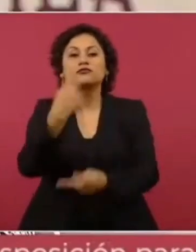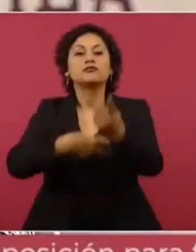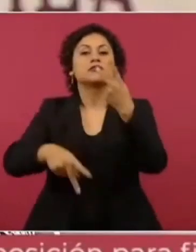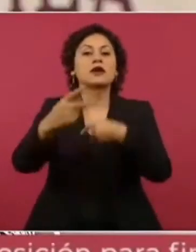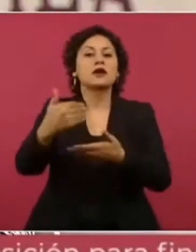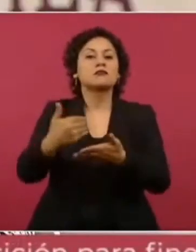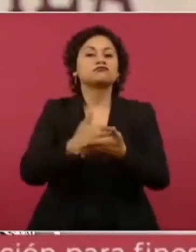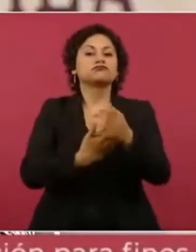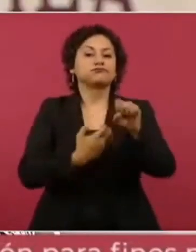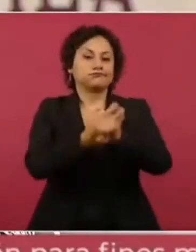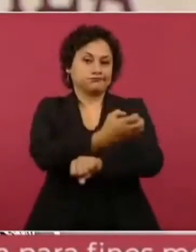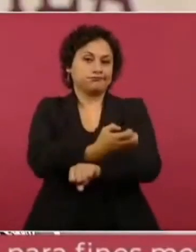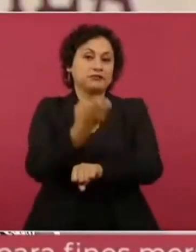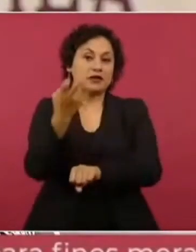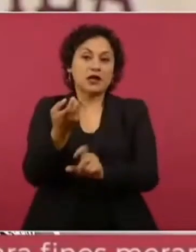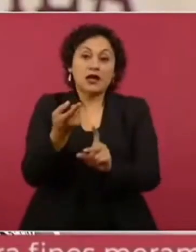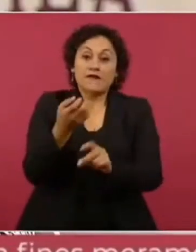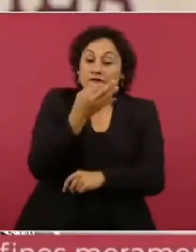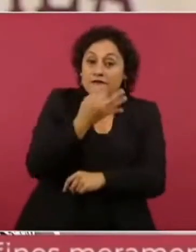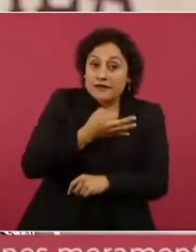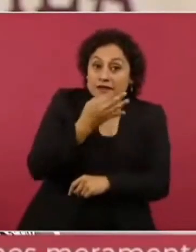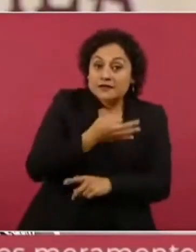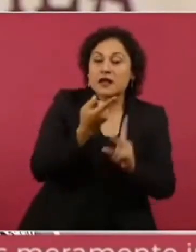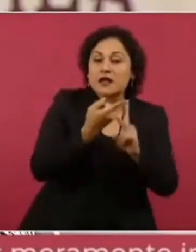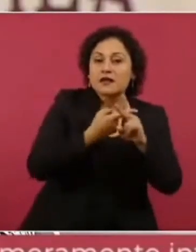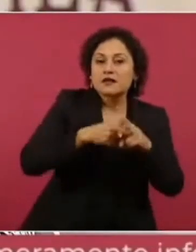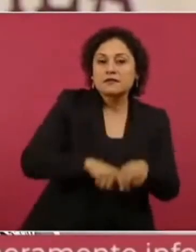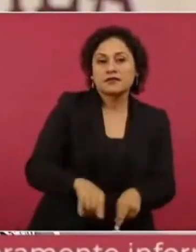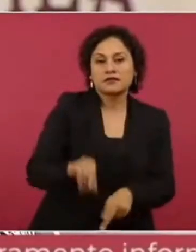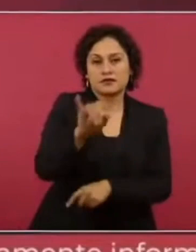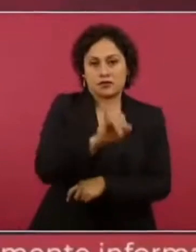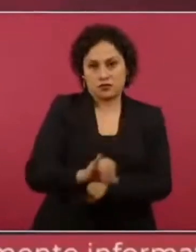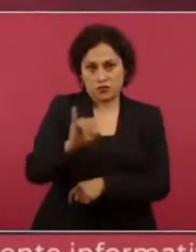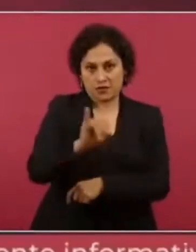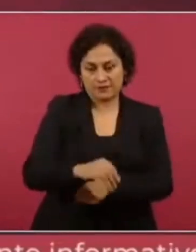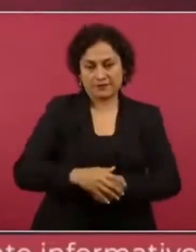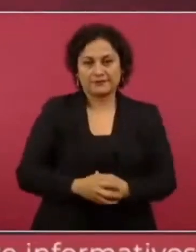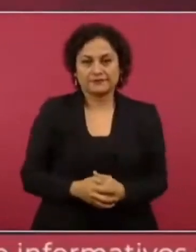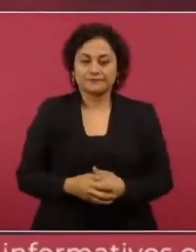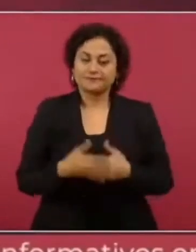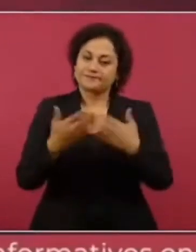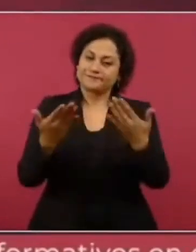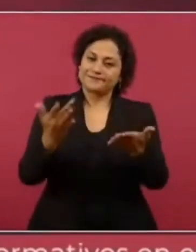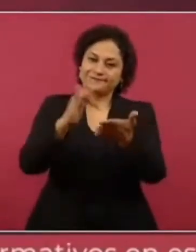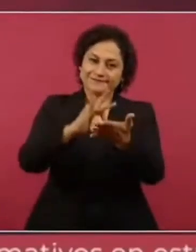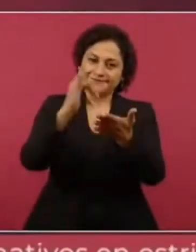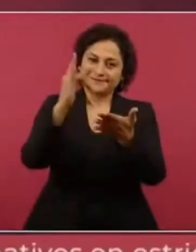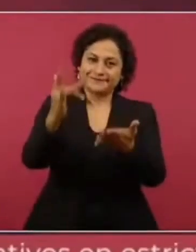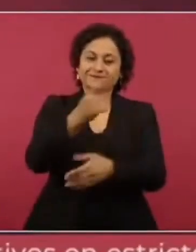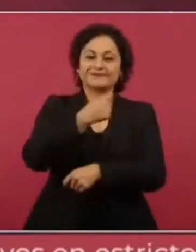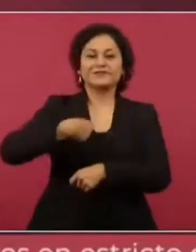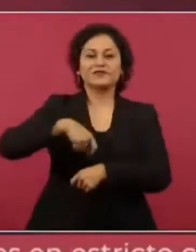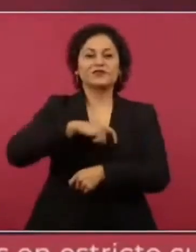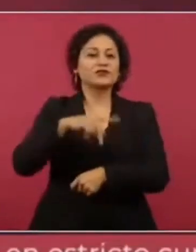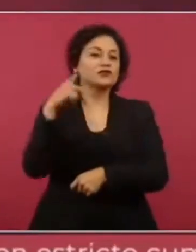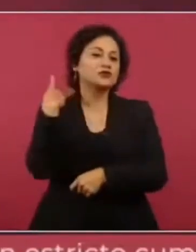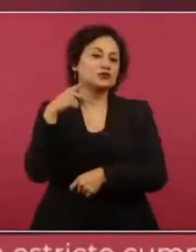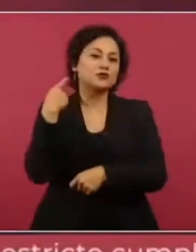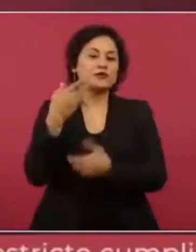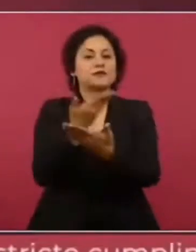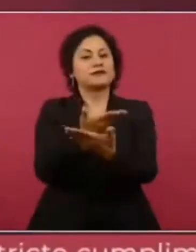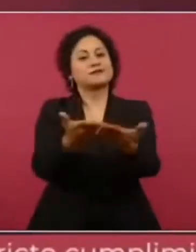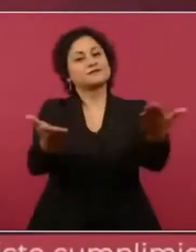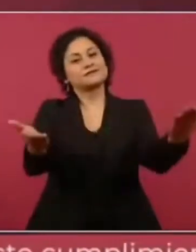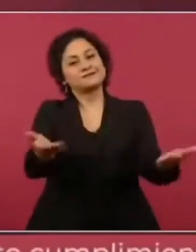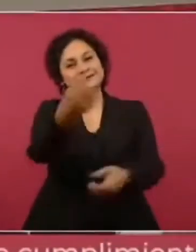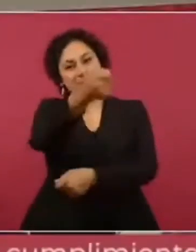el día jueves. Así es que de antemano, muchísimas gracias. Los saludamos desde Puebla a todos y les decimos que Puebla los espera con los